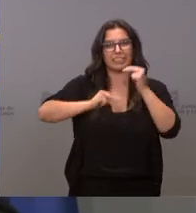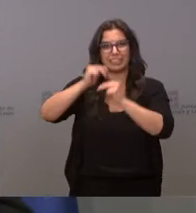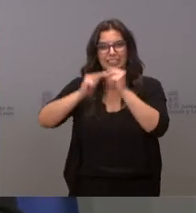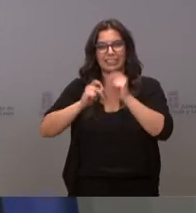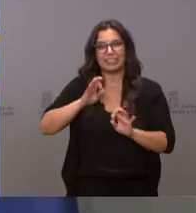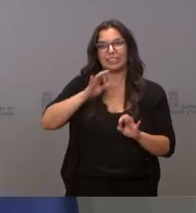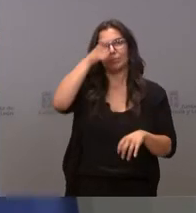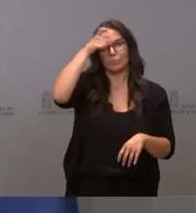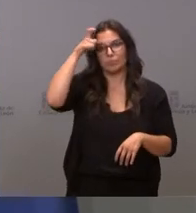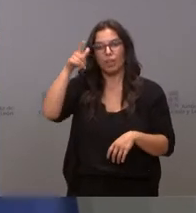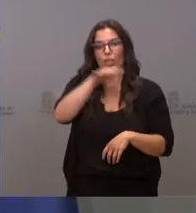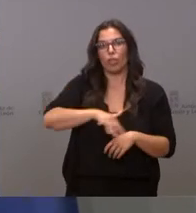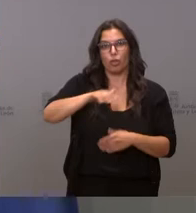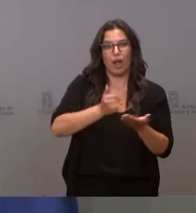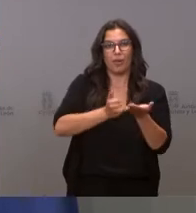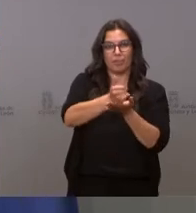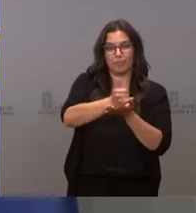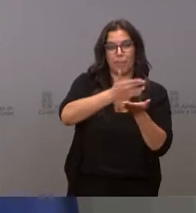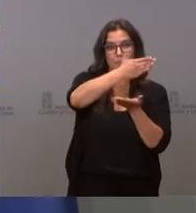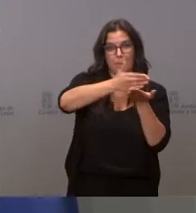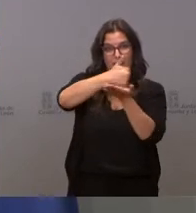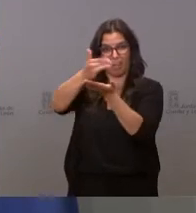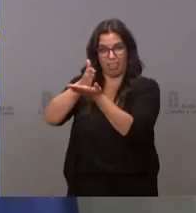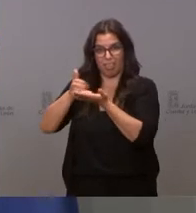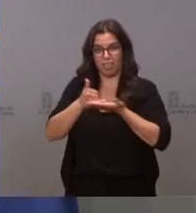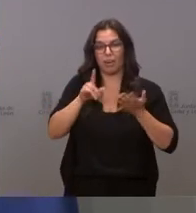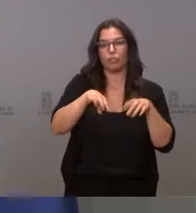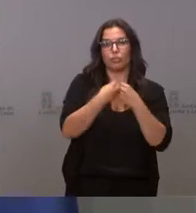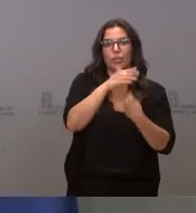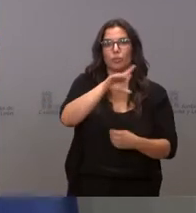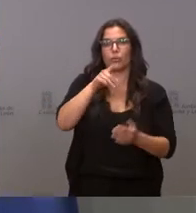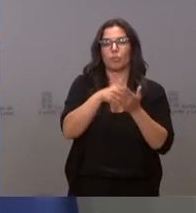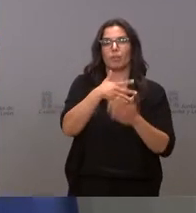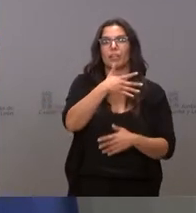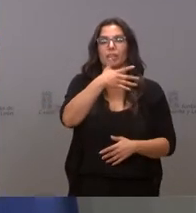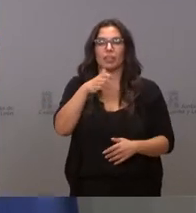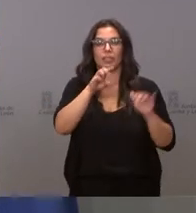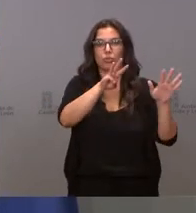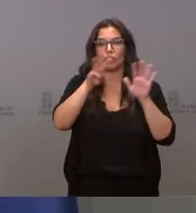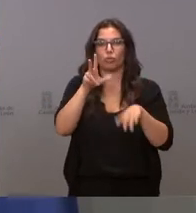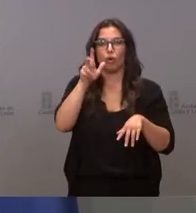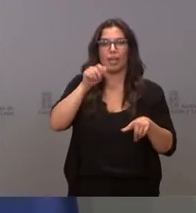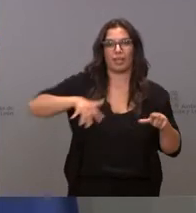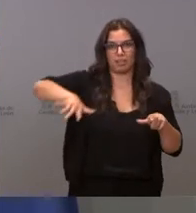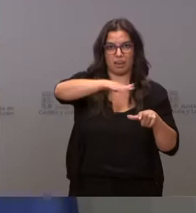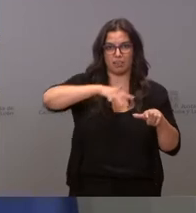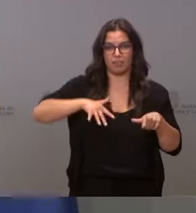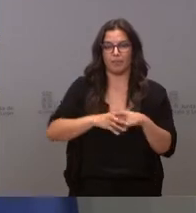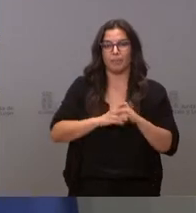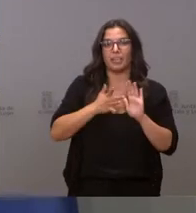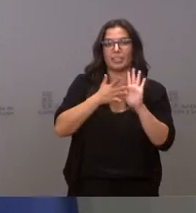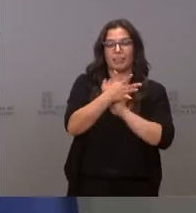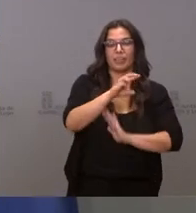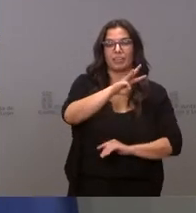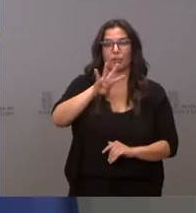zonas de concentración parcelaria en 51.588 hectáreas. Esto supone el